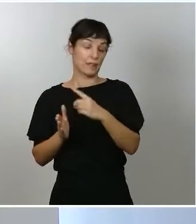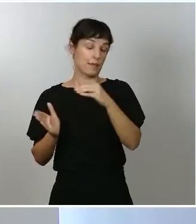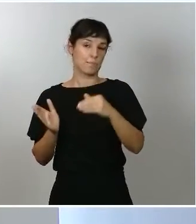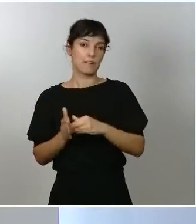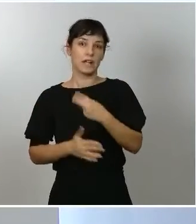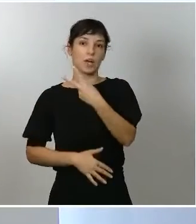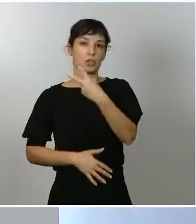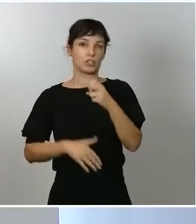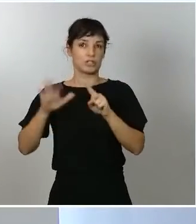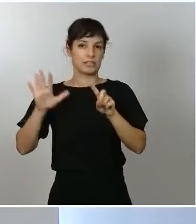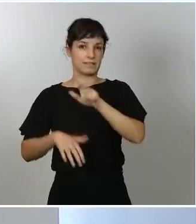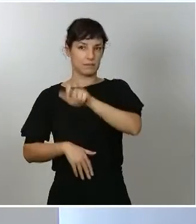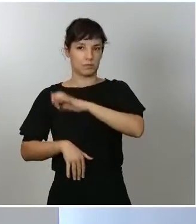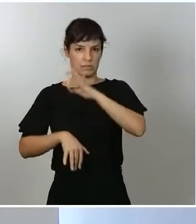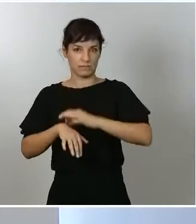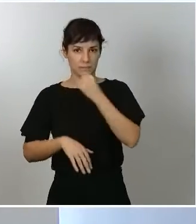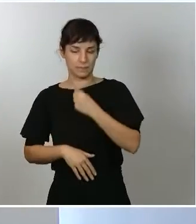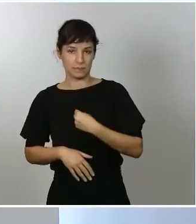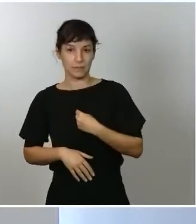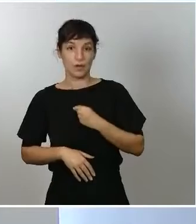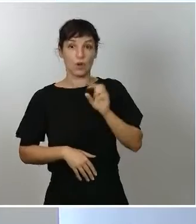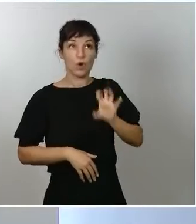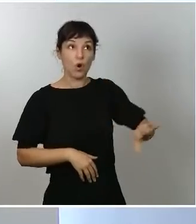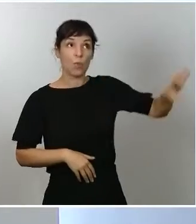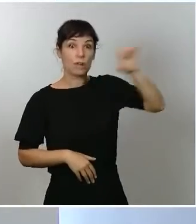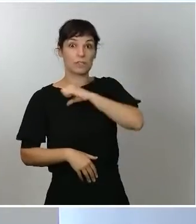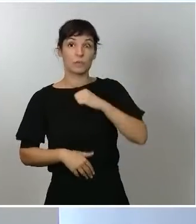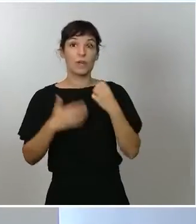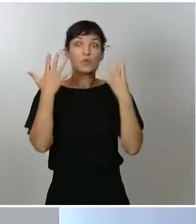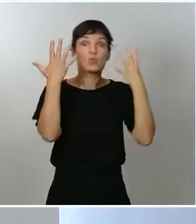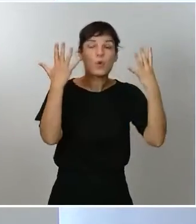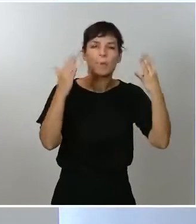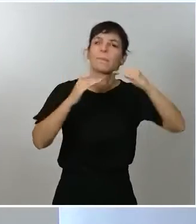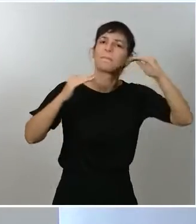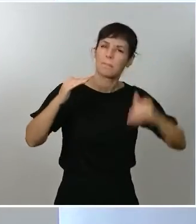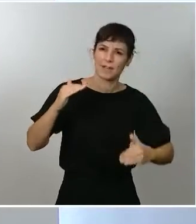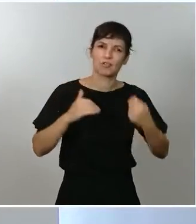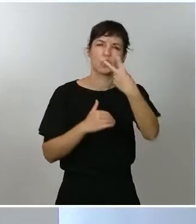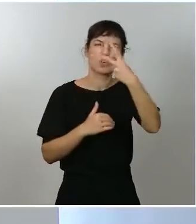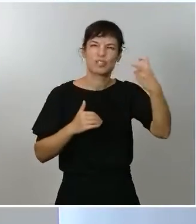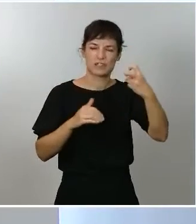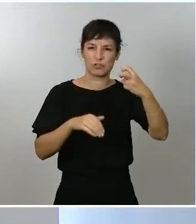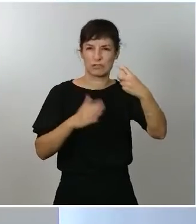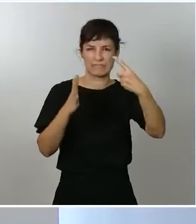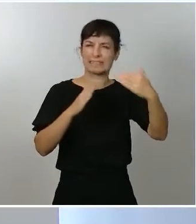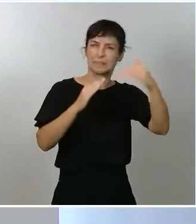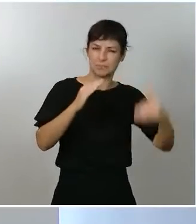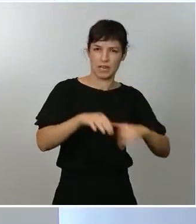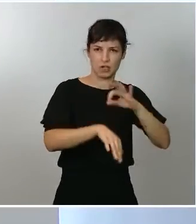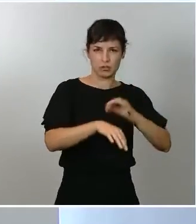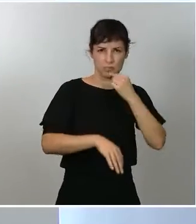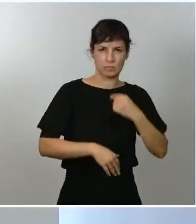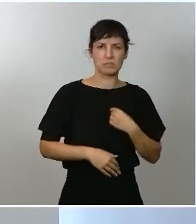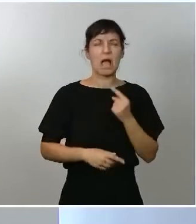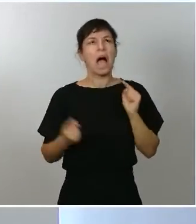comunidades autónomas que están por debajo de esa media nacional. Tenemos varias en el rango de los 100 casos por 100.000